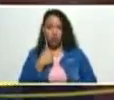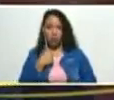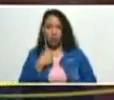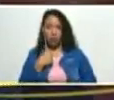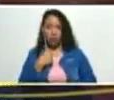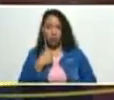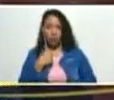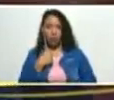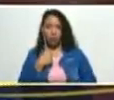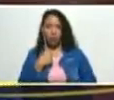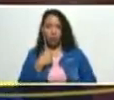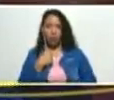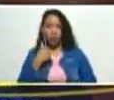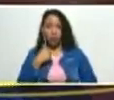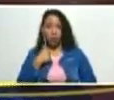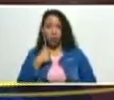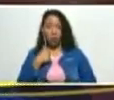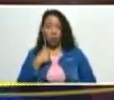como me atrevo